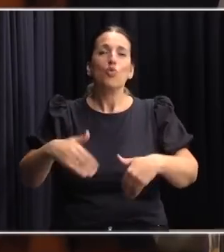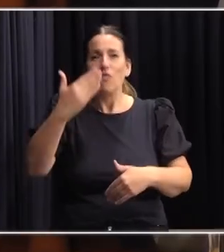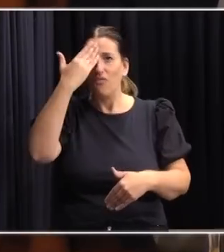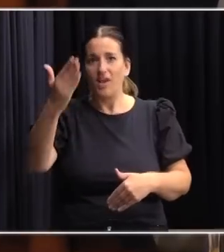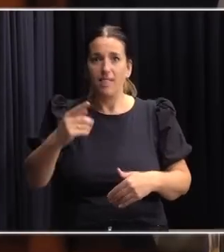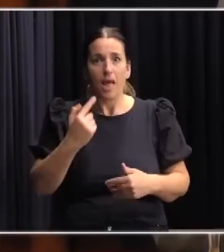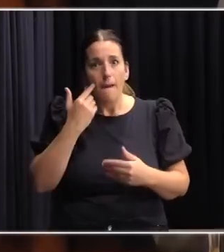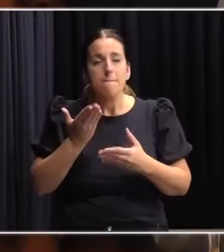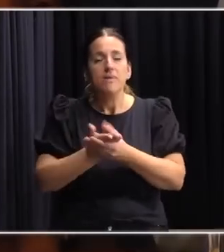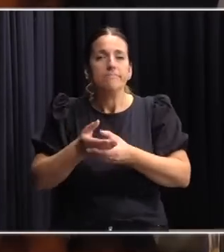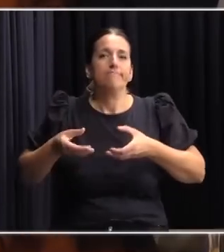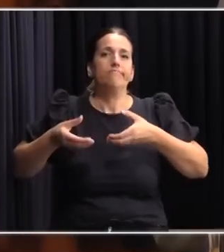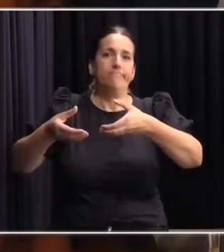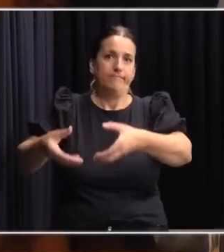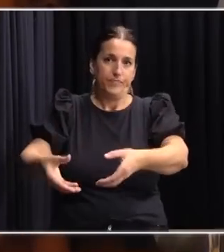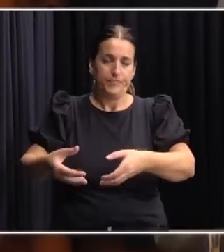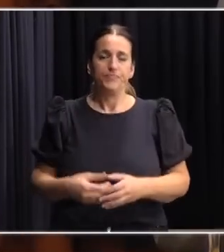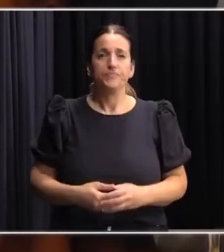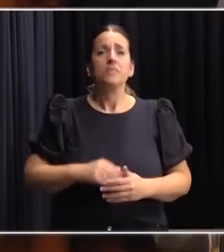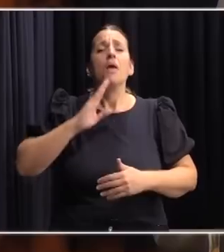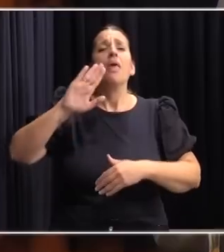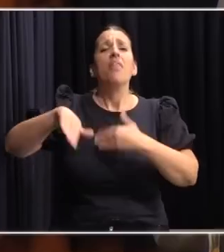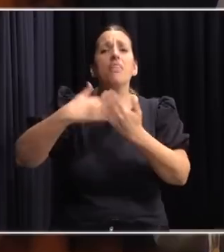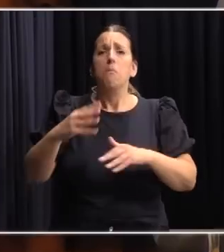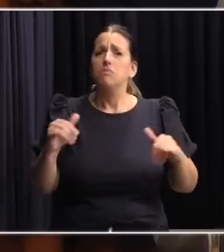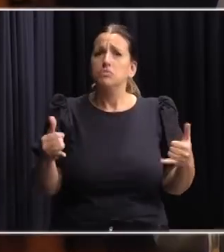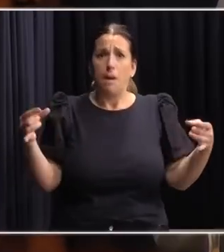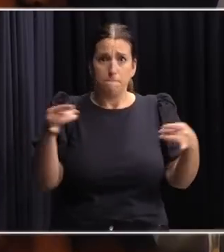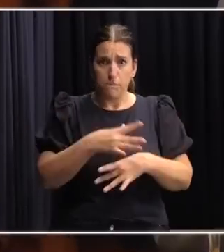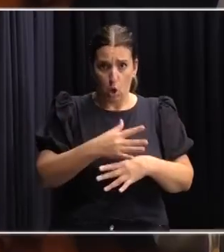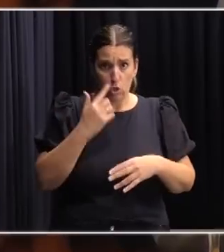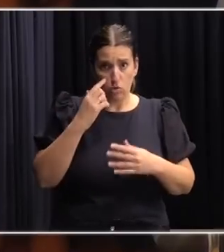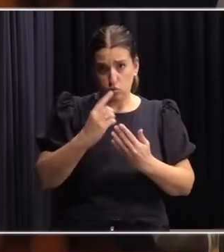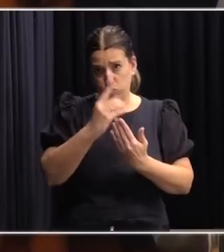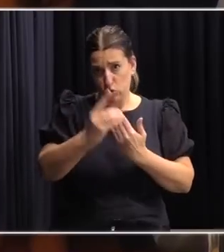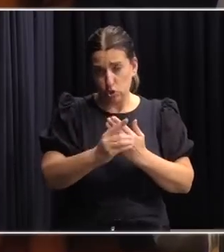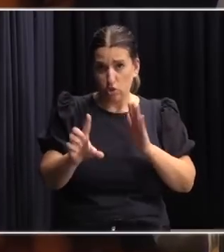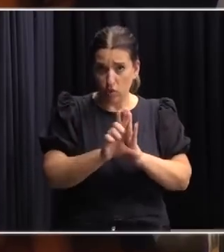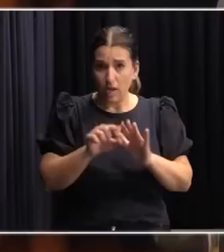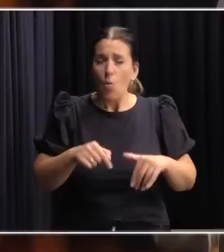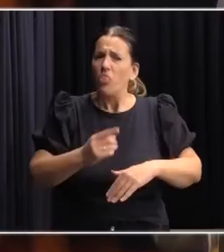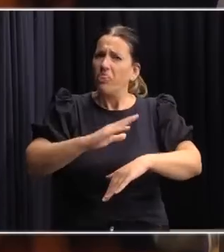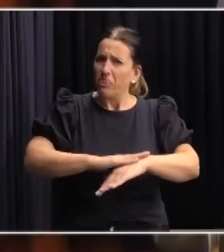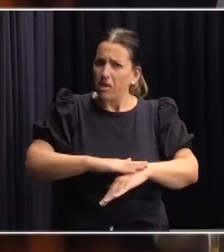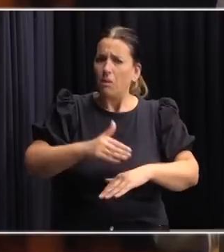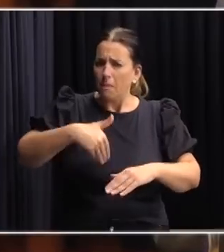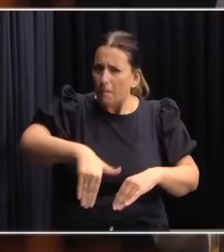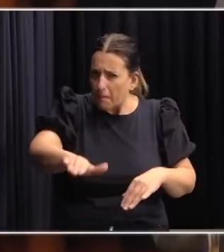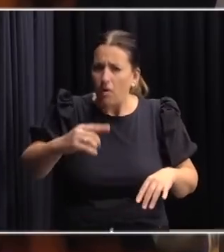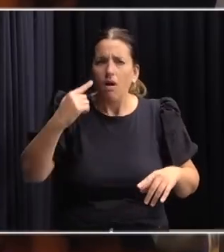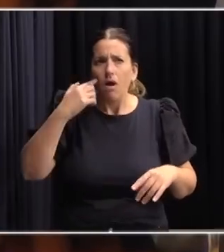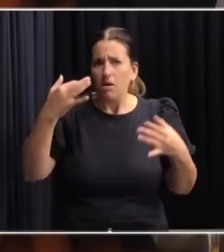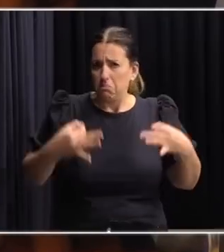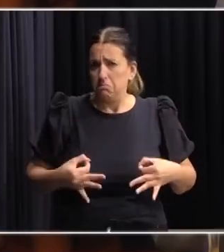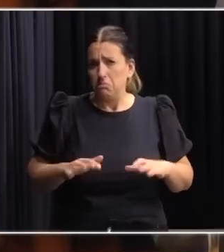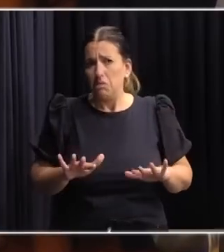su sede. Luego de presentado este anteproyecto de ley, en un tiempo que nosotros consideramos prudencial,